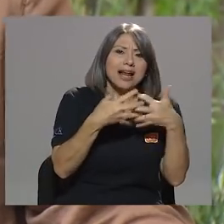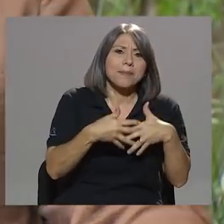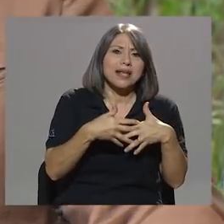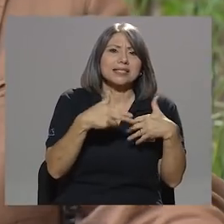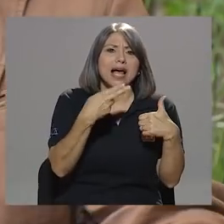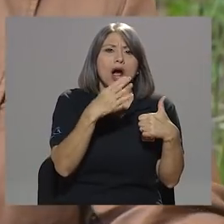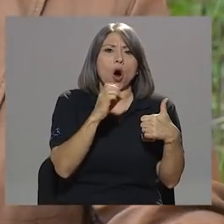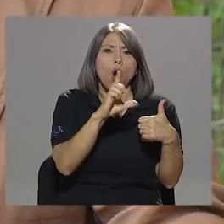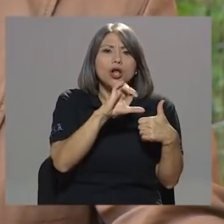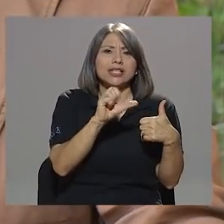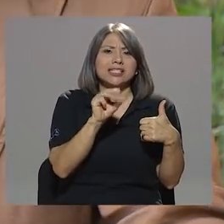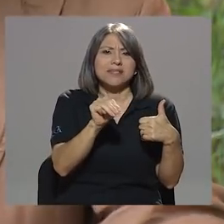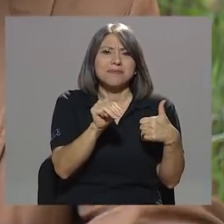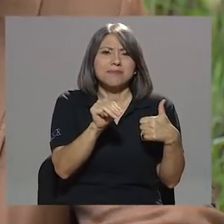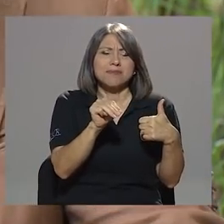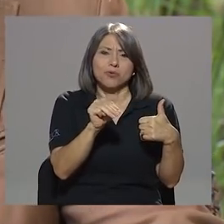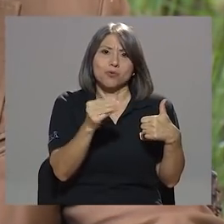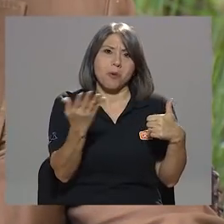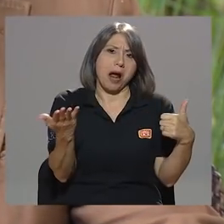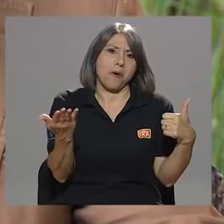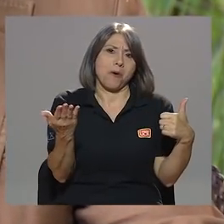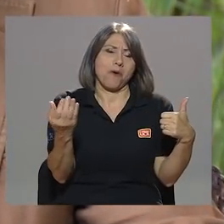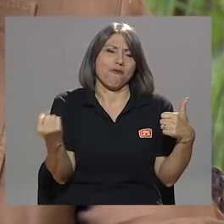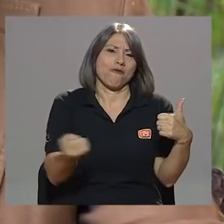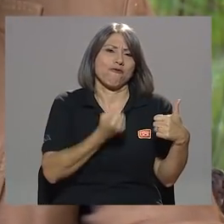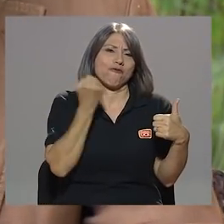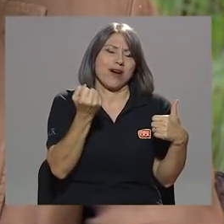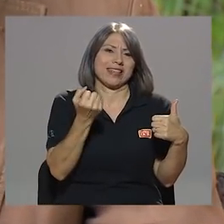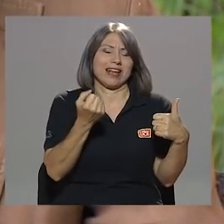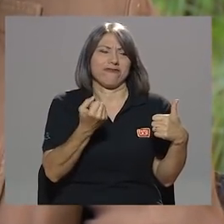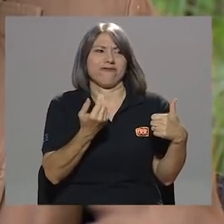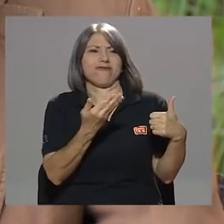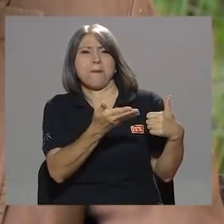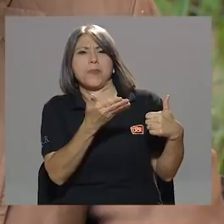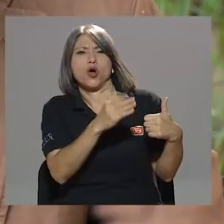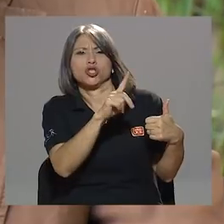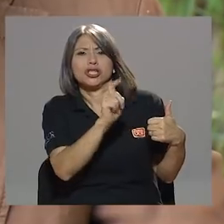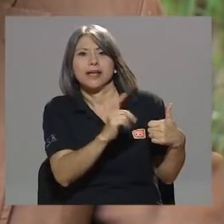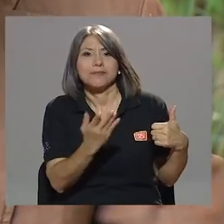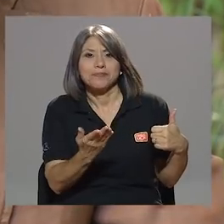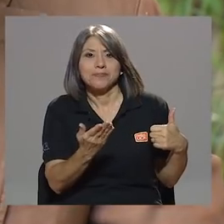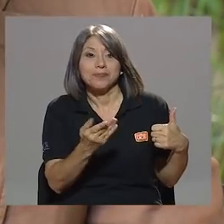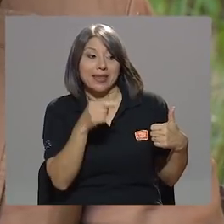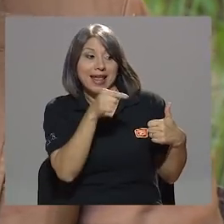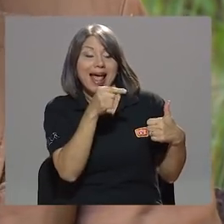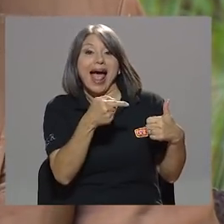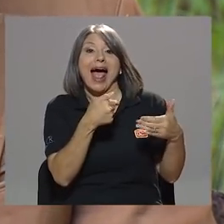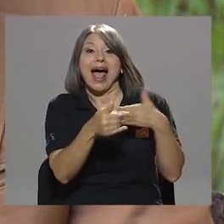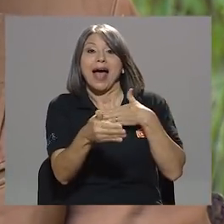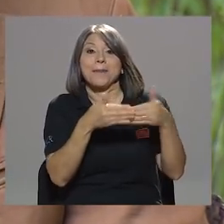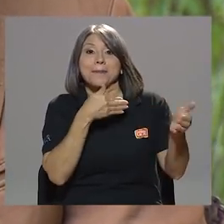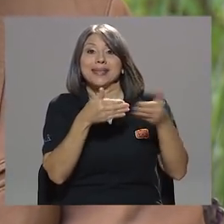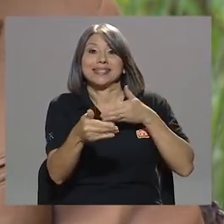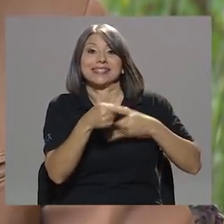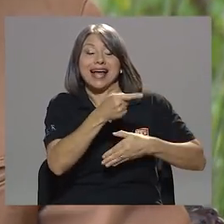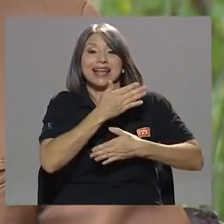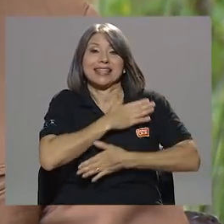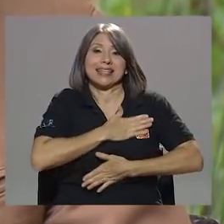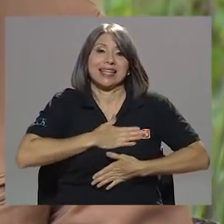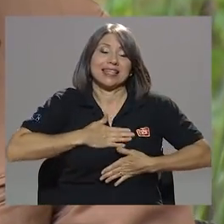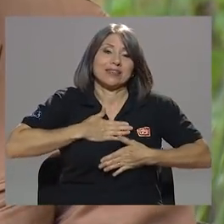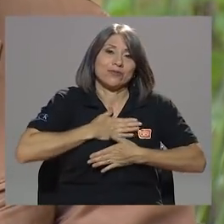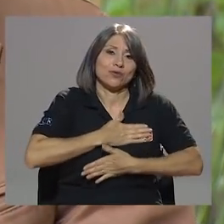Guau, un fuerte reproche. La cual, a pesar de disfrutar de la avanzada